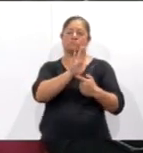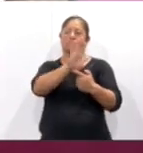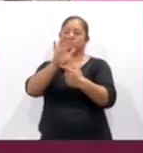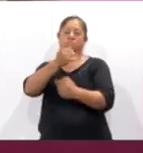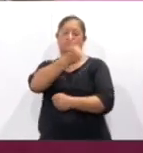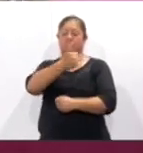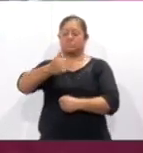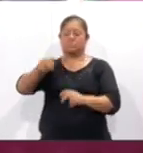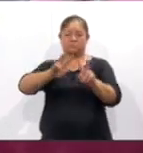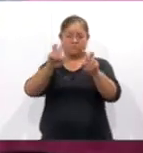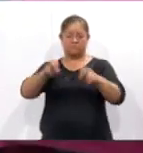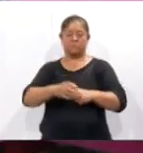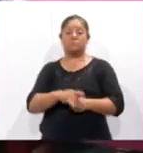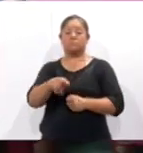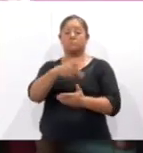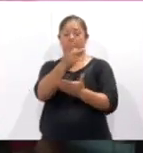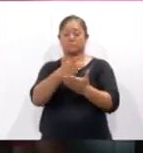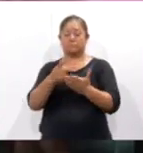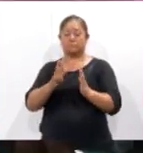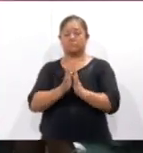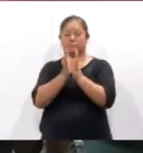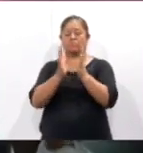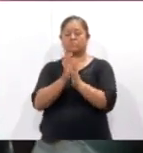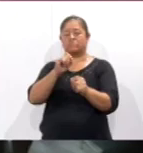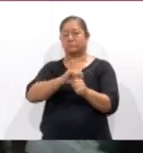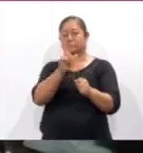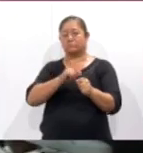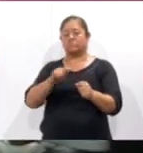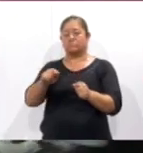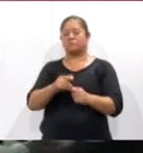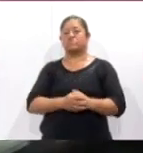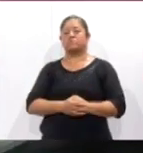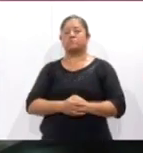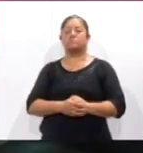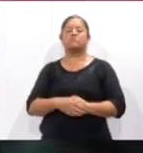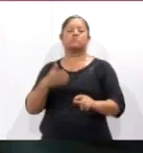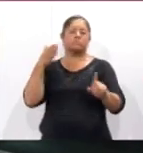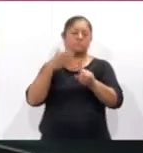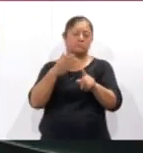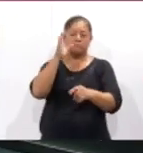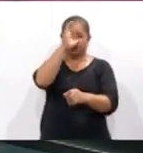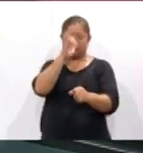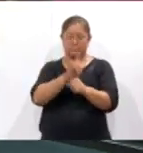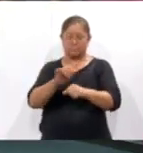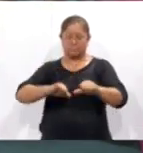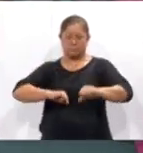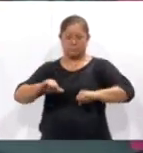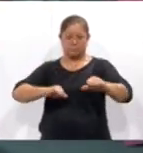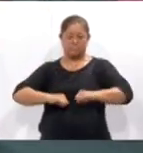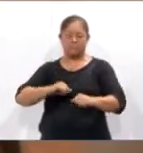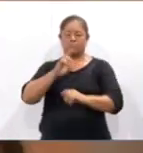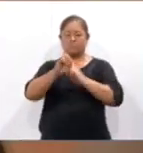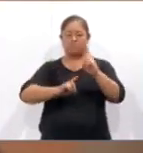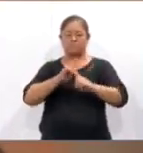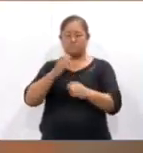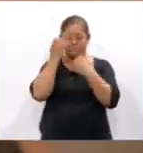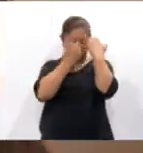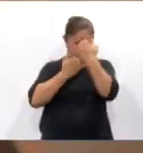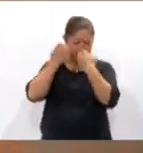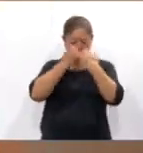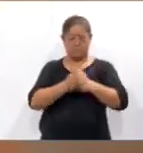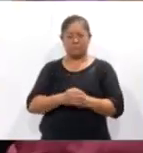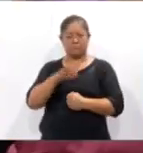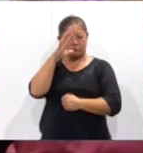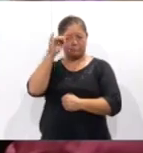temas. Dentro del Programa Nacional de Participación Ciudadana se han efectuado actividades culturales, deportivas y de análisis. Para